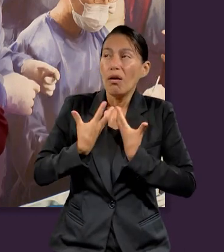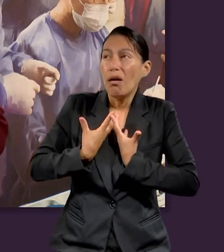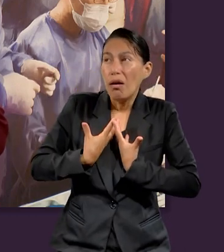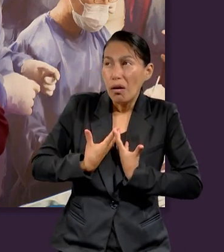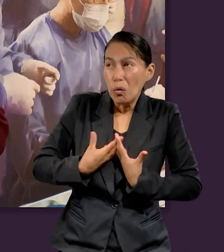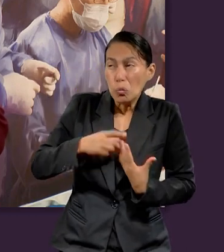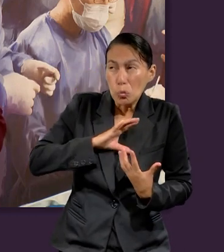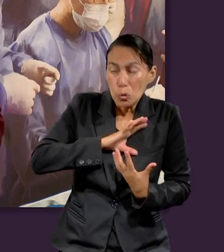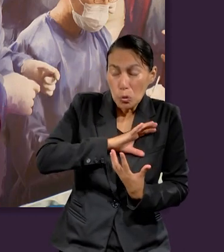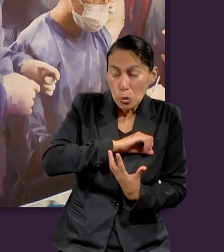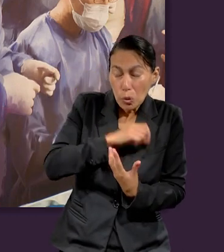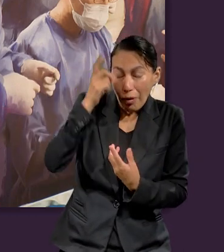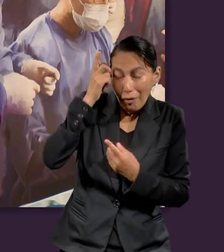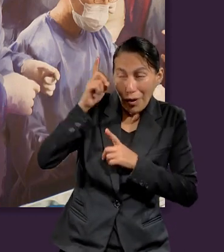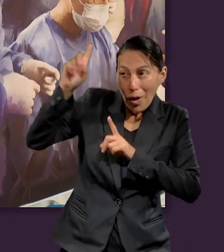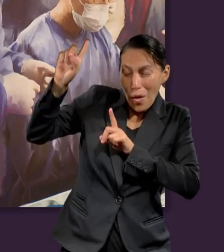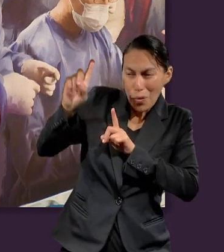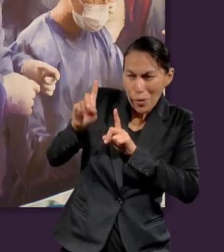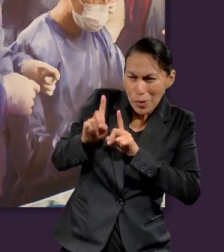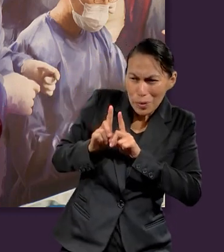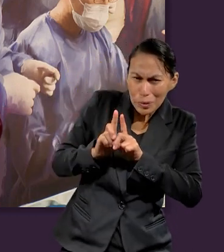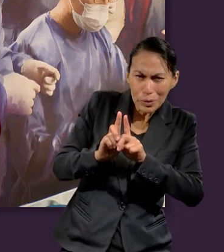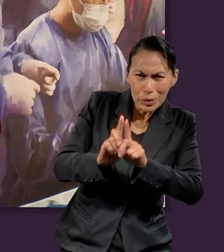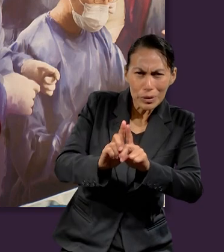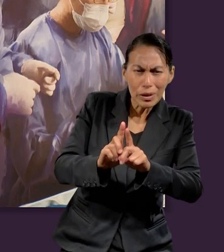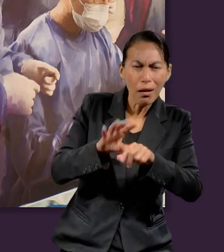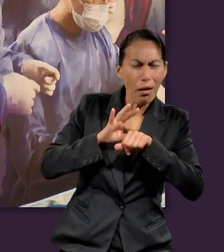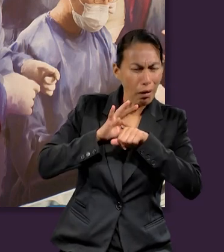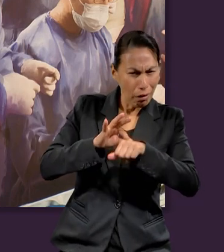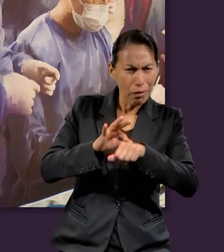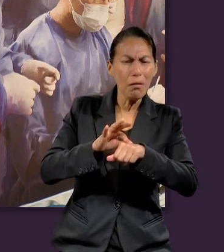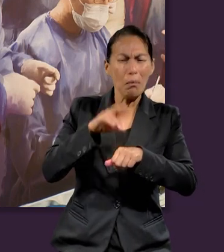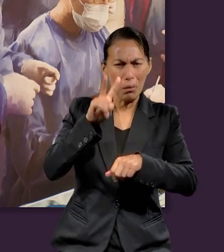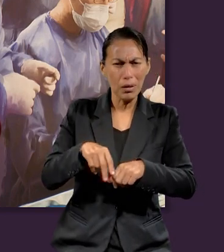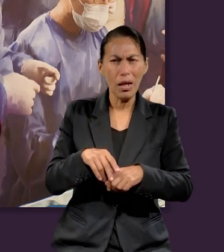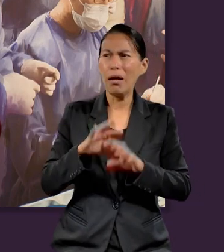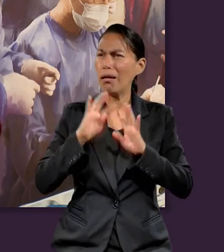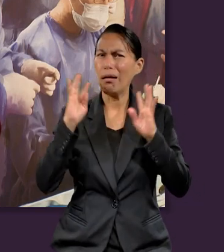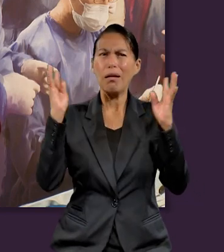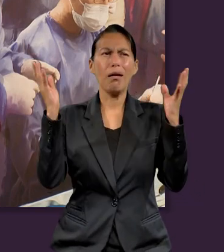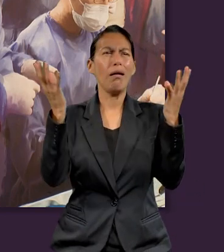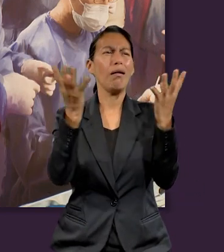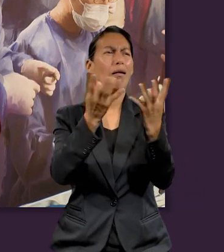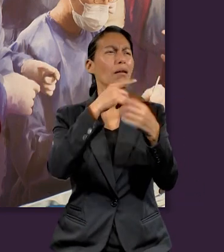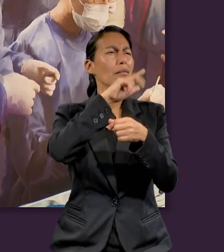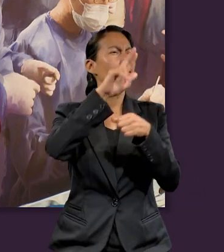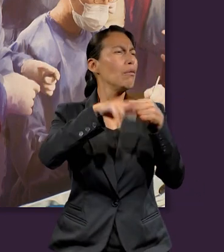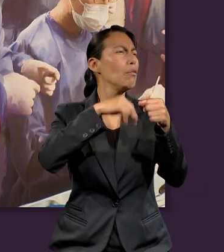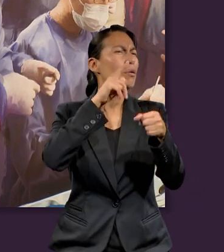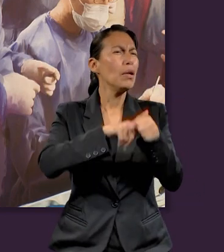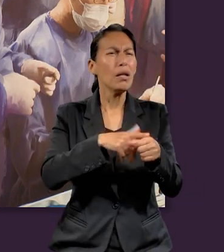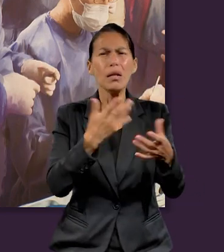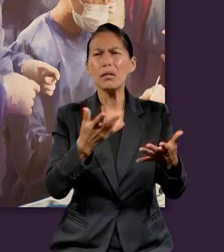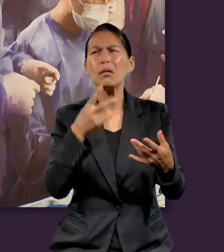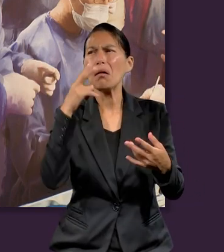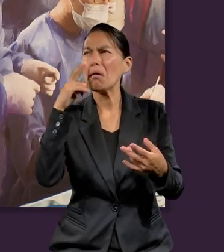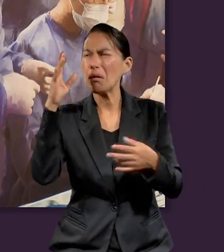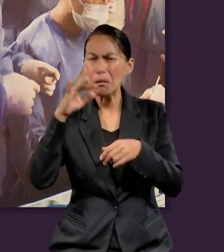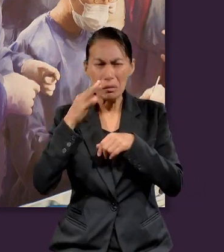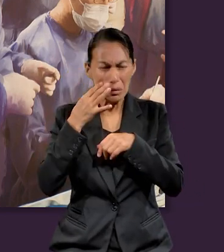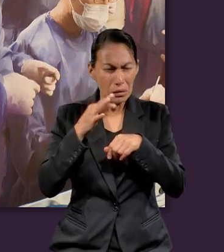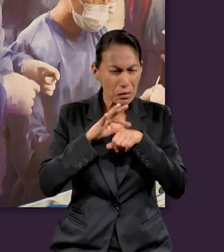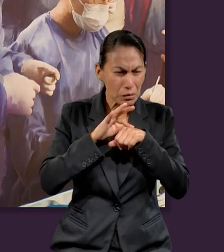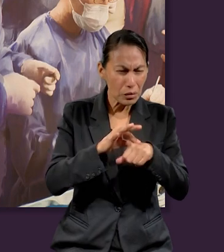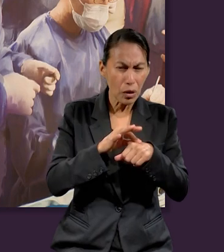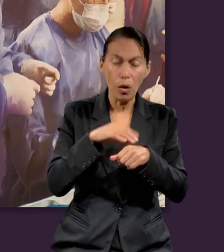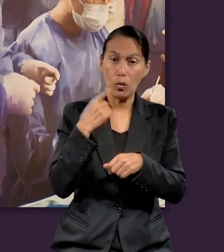nuestro Dios? Y podemos verlo en todo, en prácticamente todo lo que nos rodea. En la naturaleza, al momento de orar,